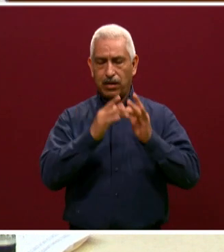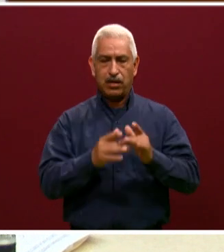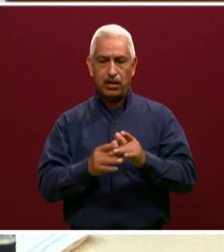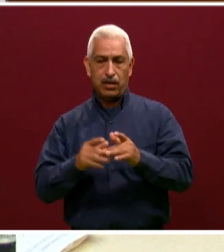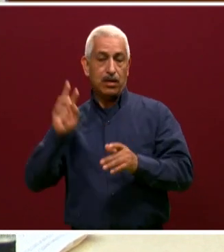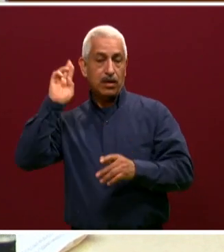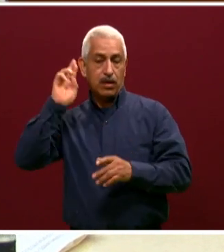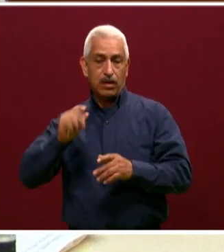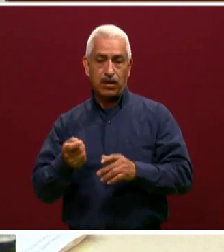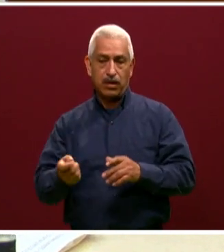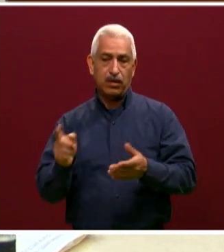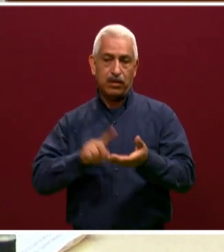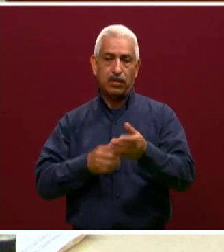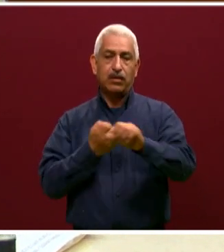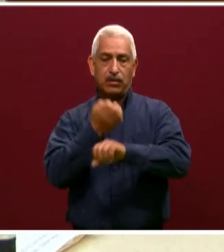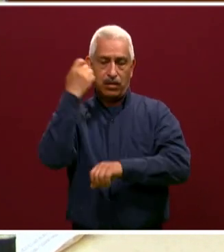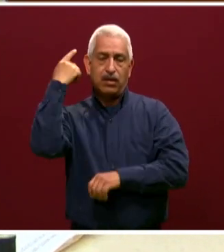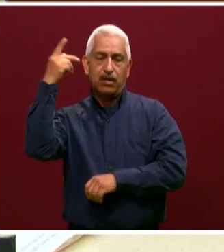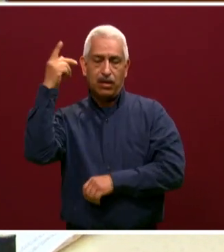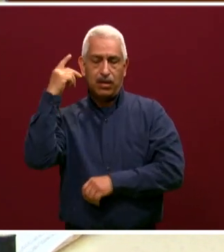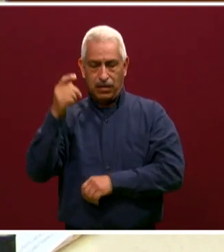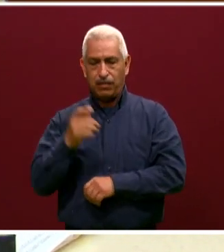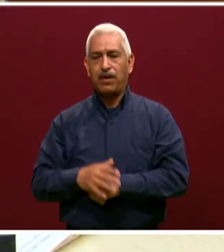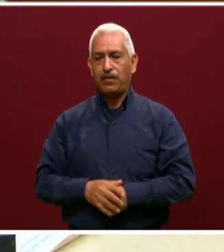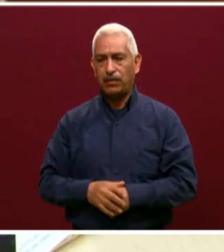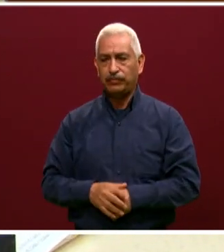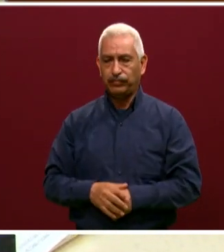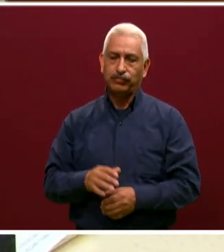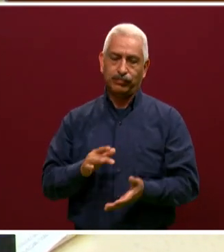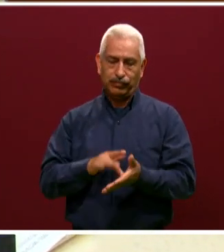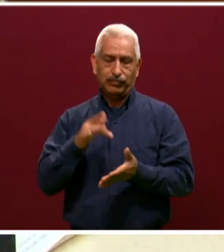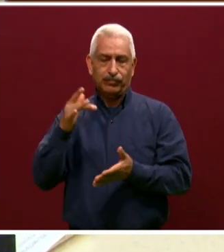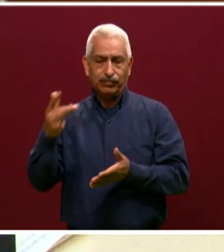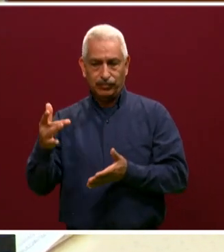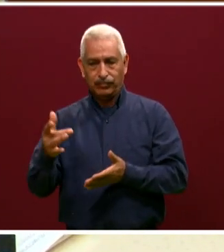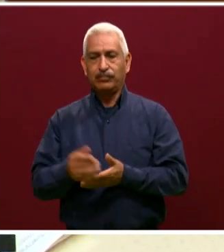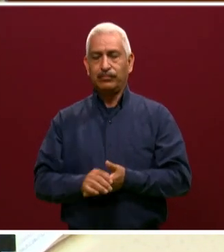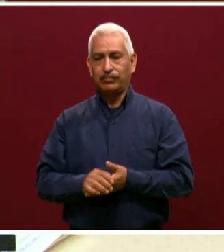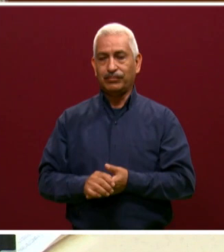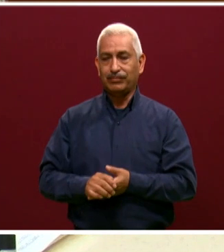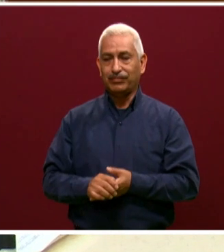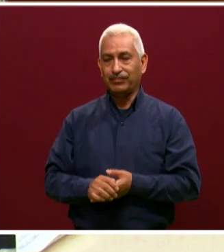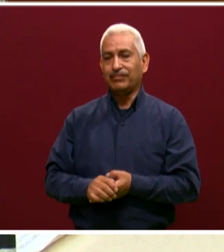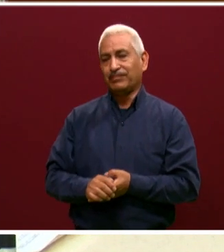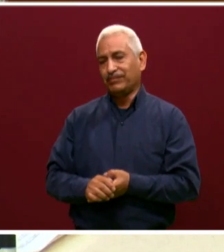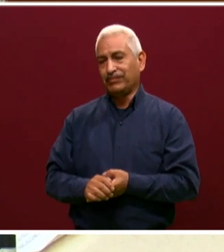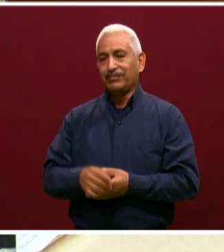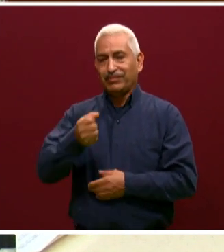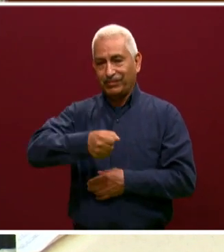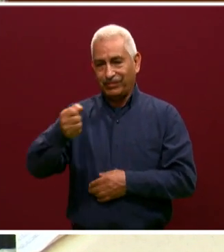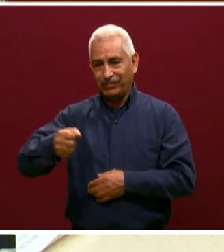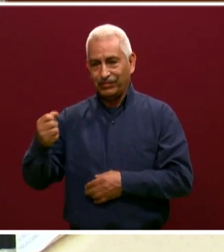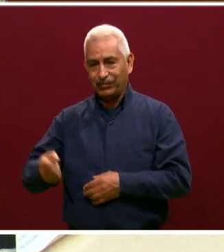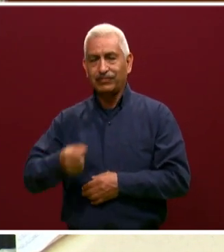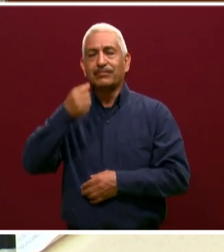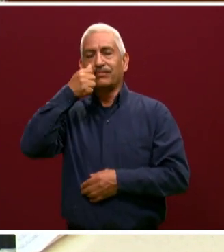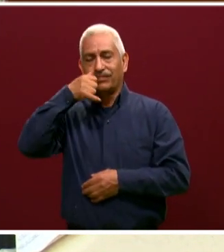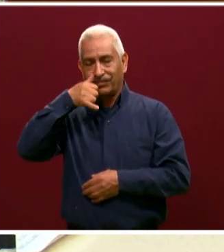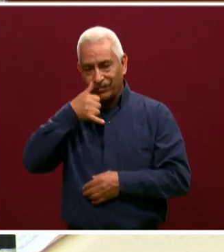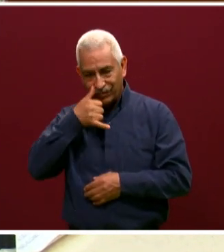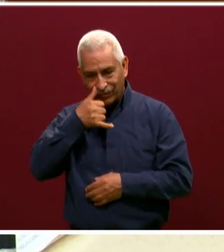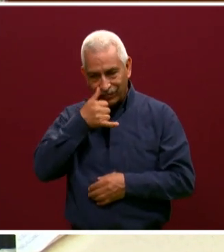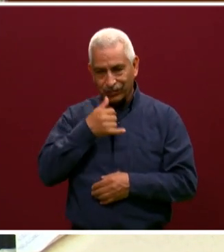prácticamente todo nuestro bellísimo estado. Le damos, como siempre, un saludo y un agradecimiento a nuestro compañero Alejandro Filiberto